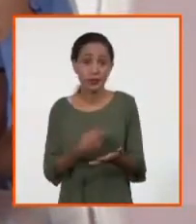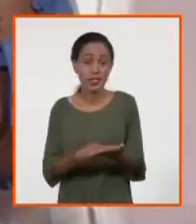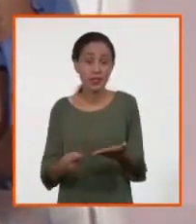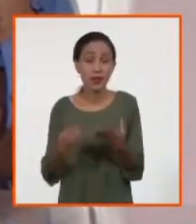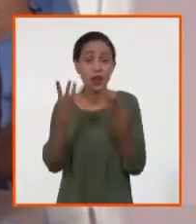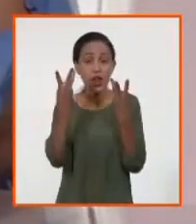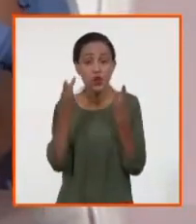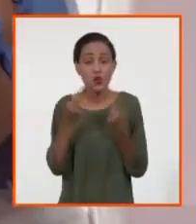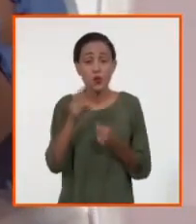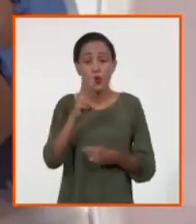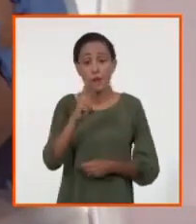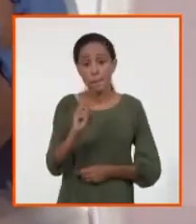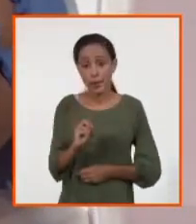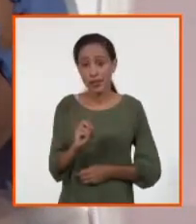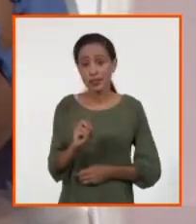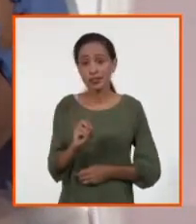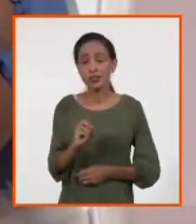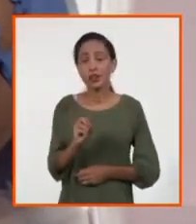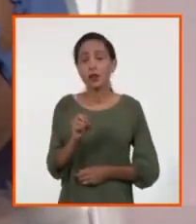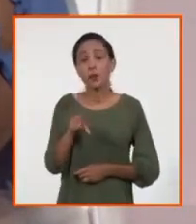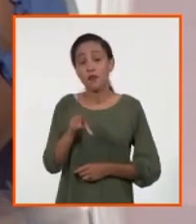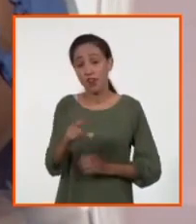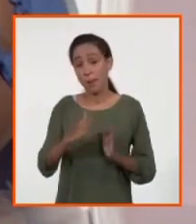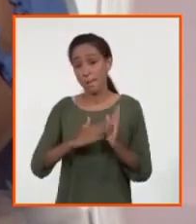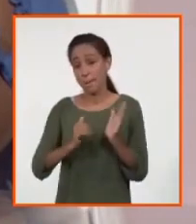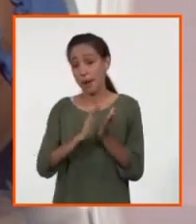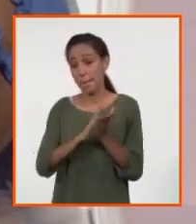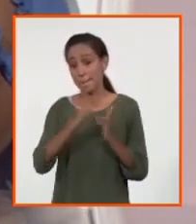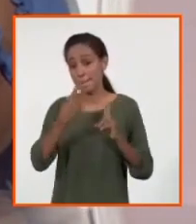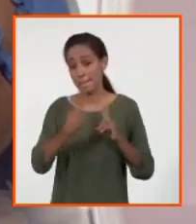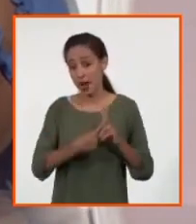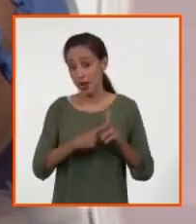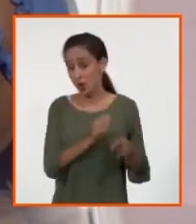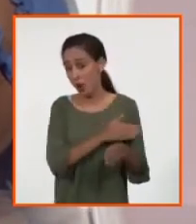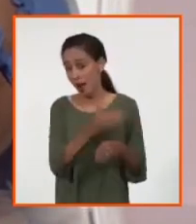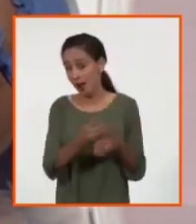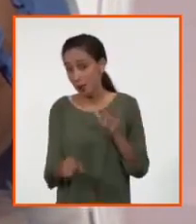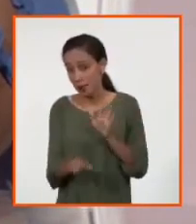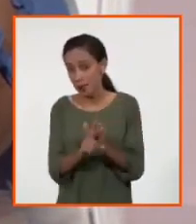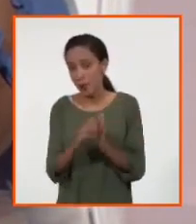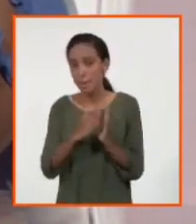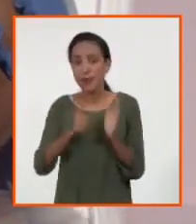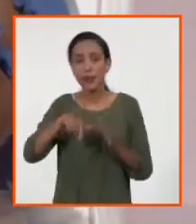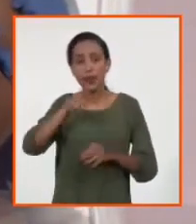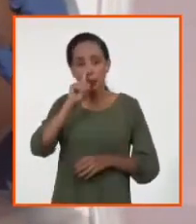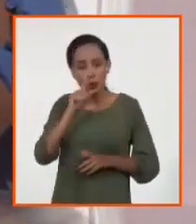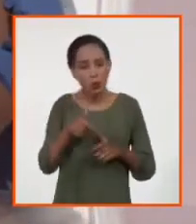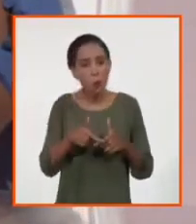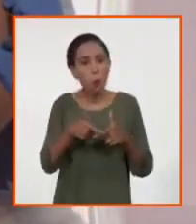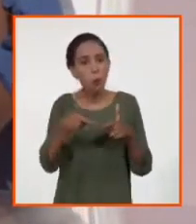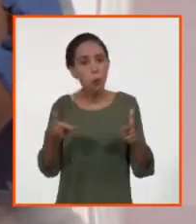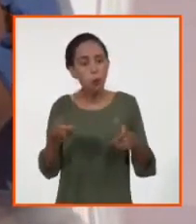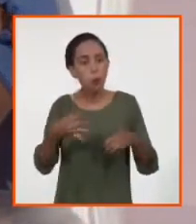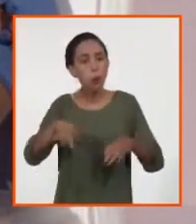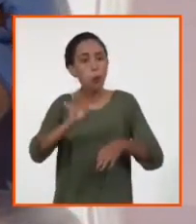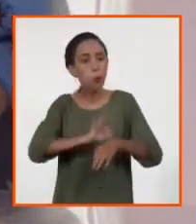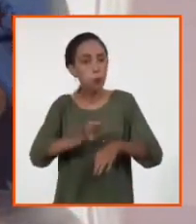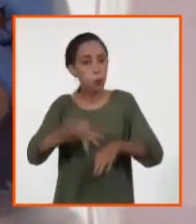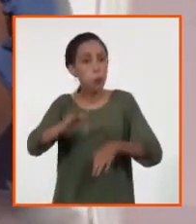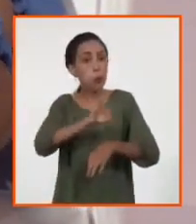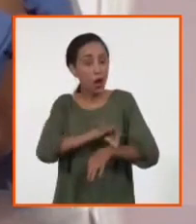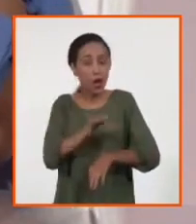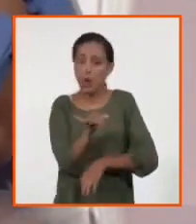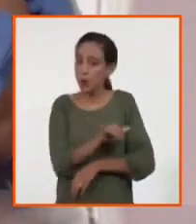20, alrededor del final del mes de mayo, inicio de junio, pues comienza a incrementarse el vector y con el incremento del vector